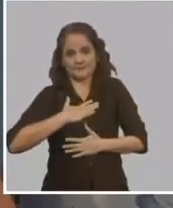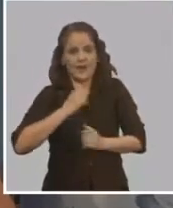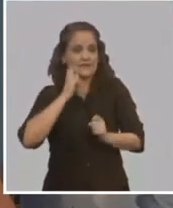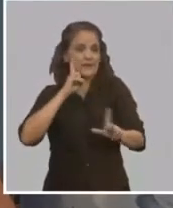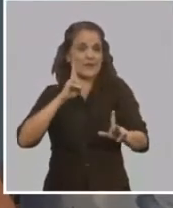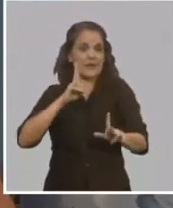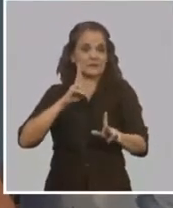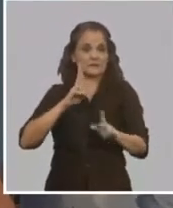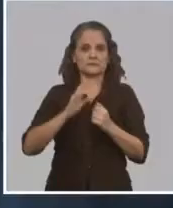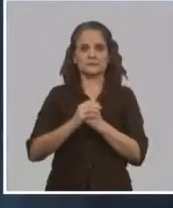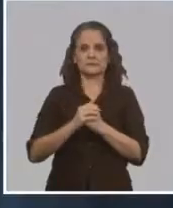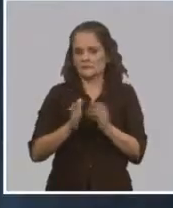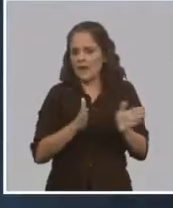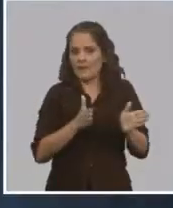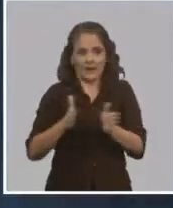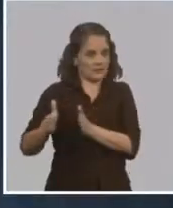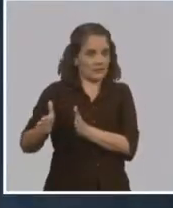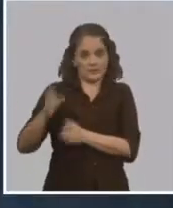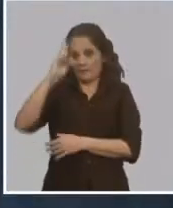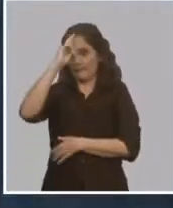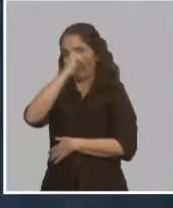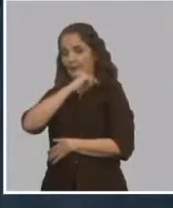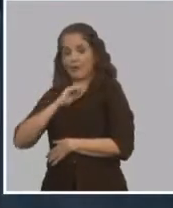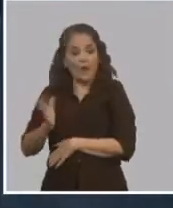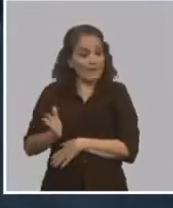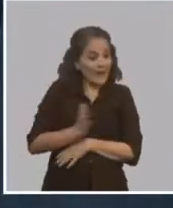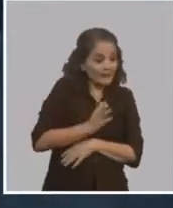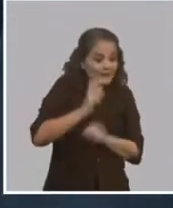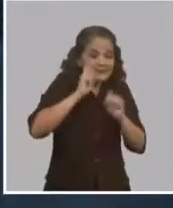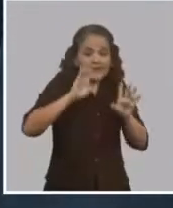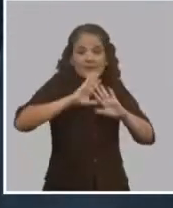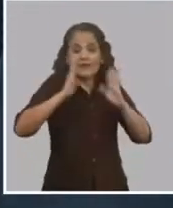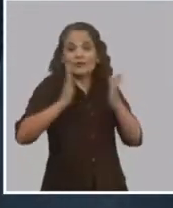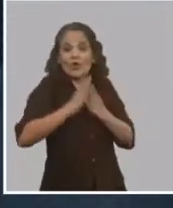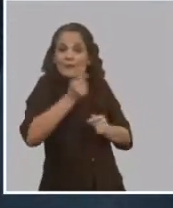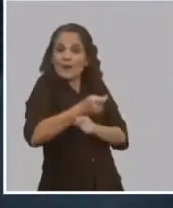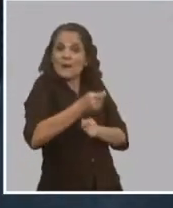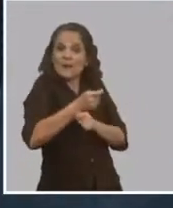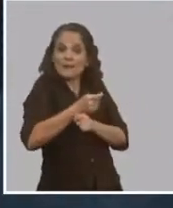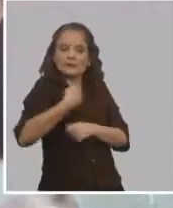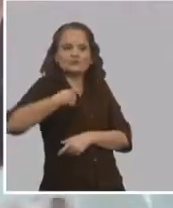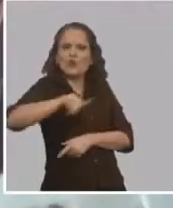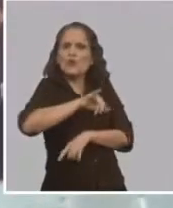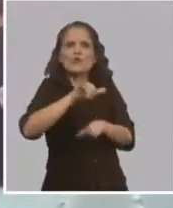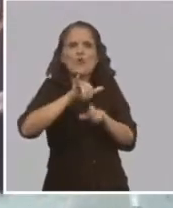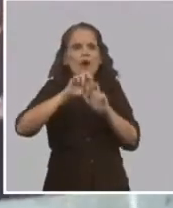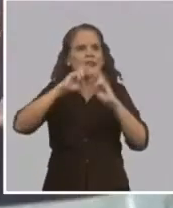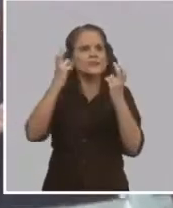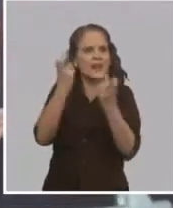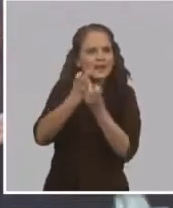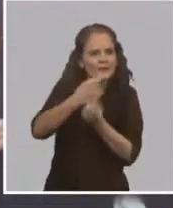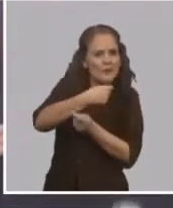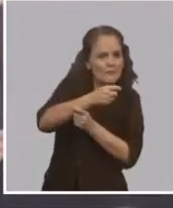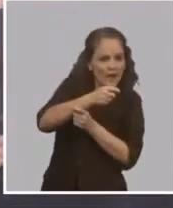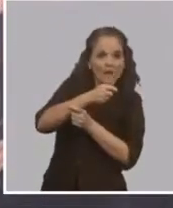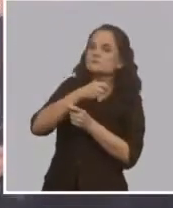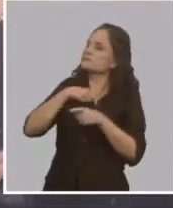profesión. O sea, no recuerdo haber ido pocas veces al latinoamericano sin él, sin Norca.